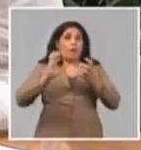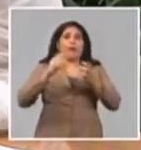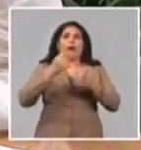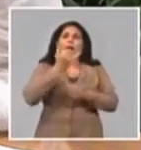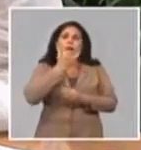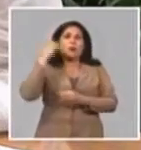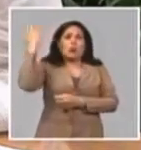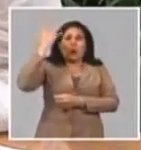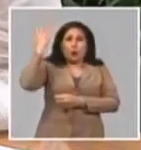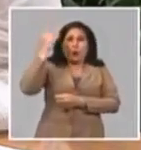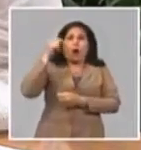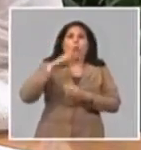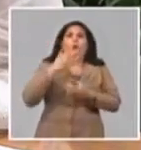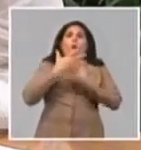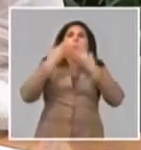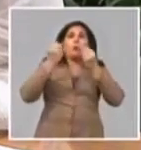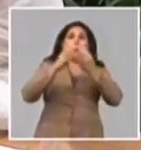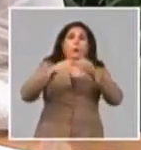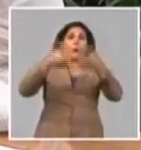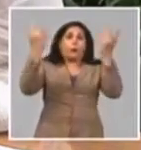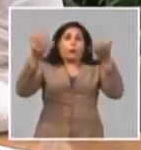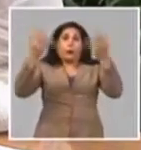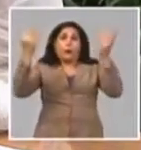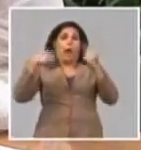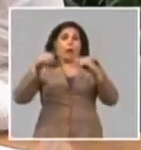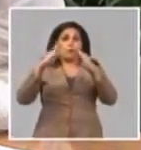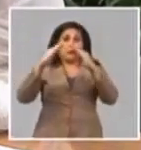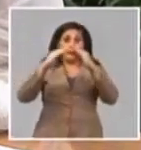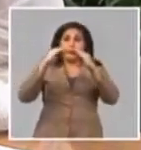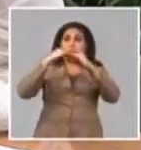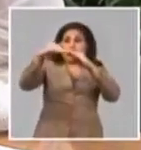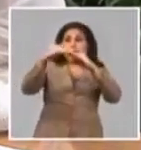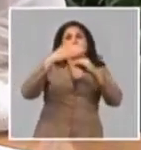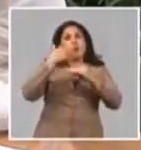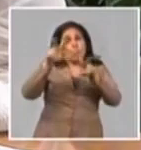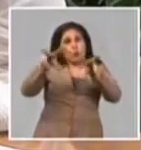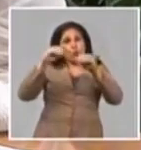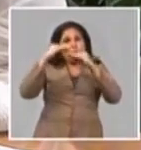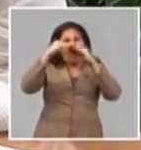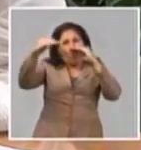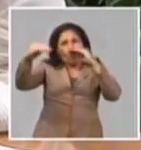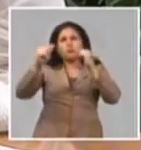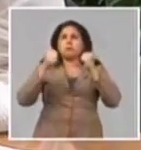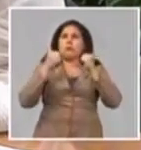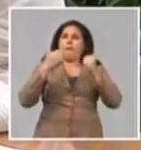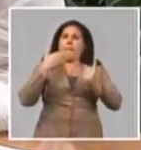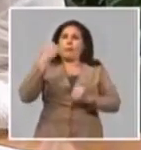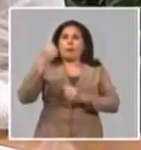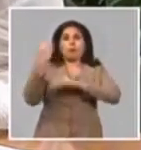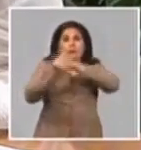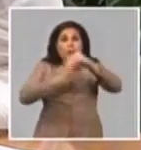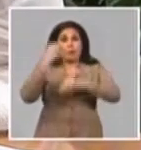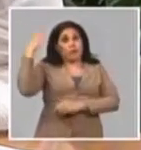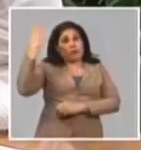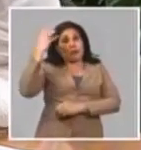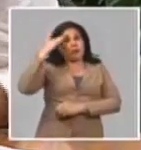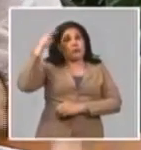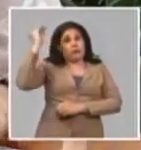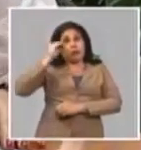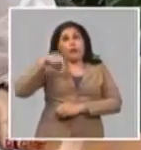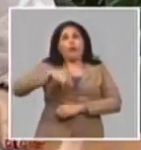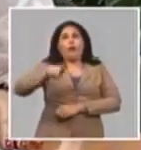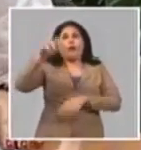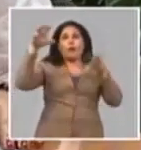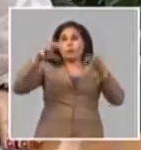afectaciones climatológicas y reducir las vulnerabilidades para enfrentar todo el problema este del cambio climático, como bien ahorita